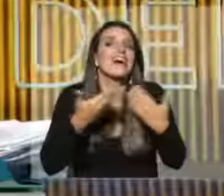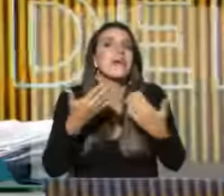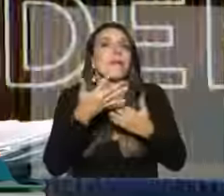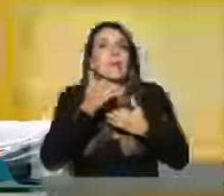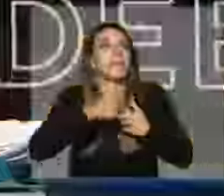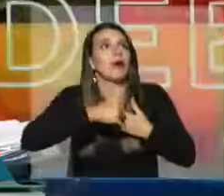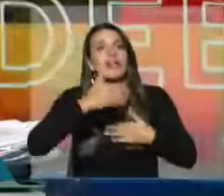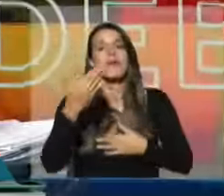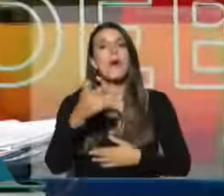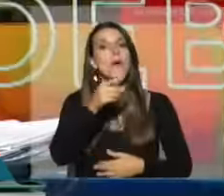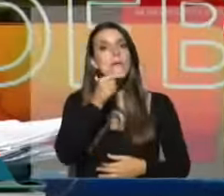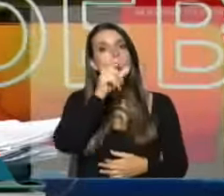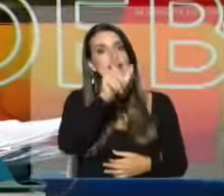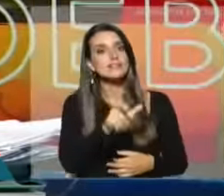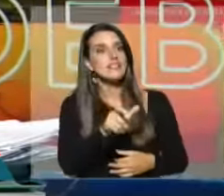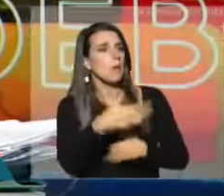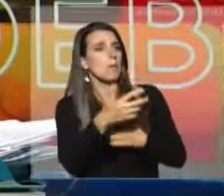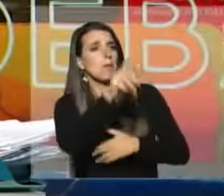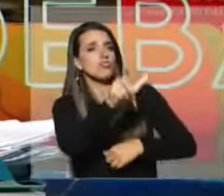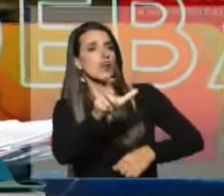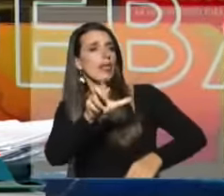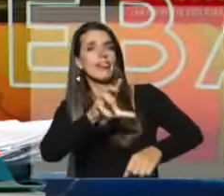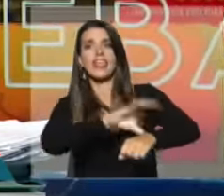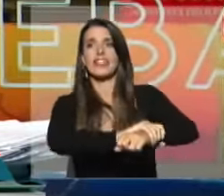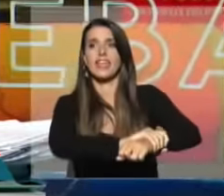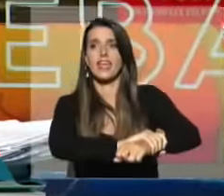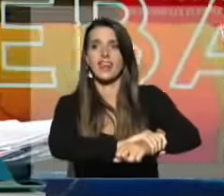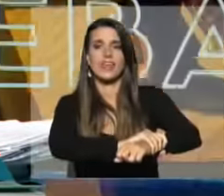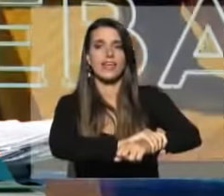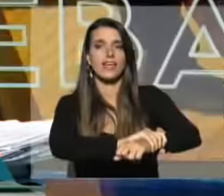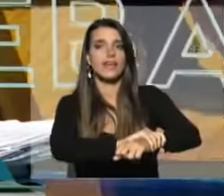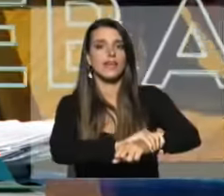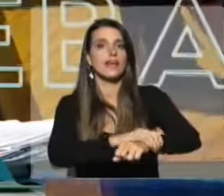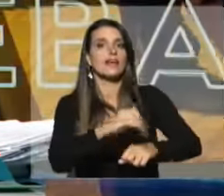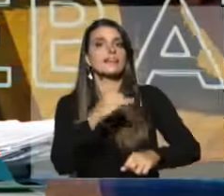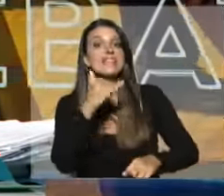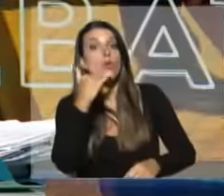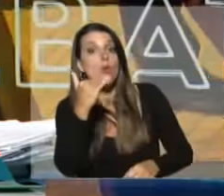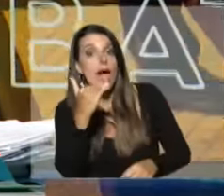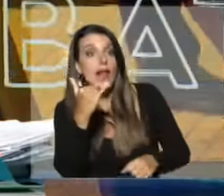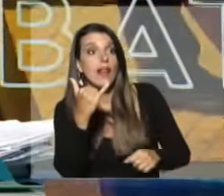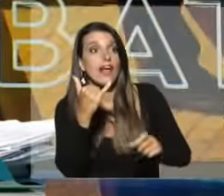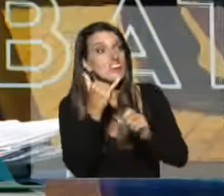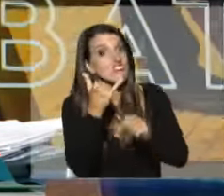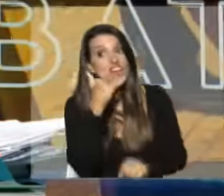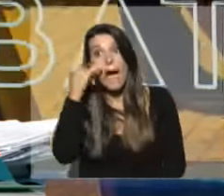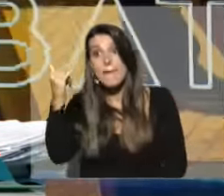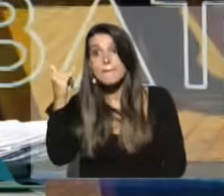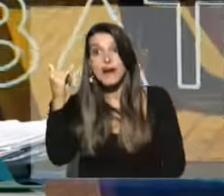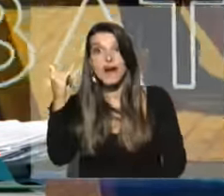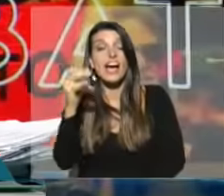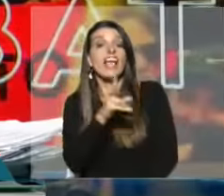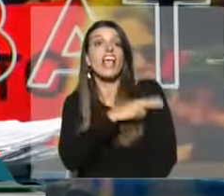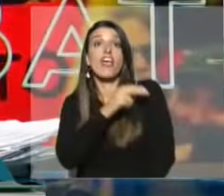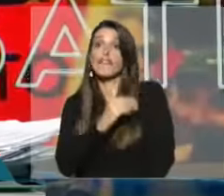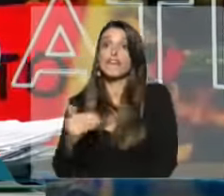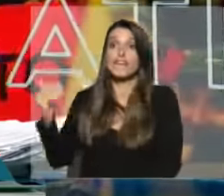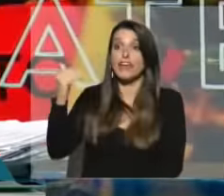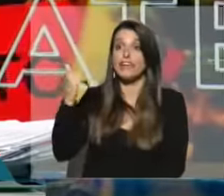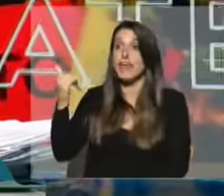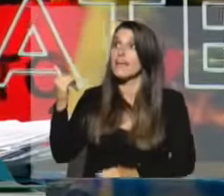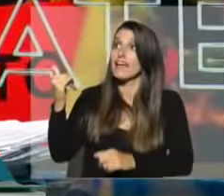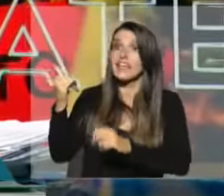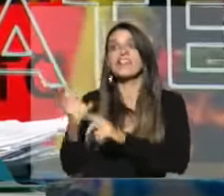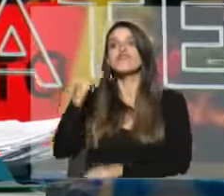si la policía detiene a una persona con estos celulares, comunique a su jefe y este al